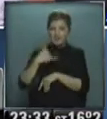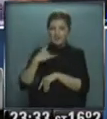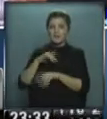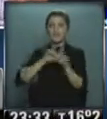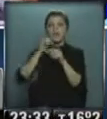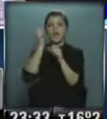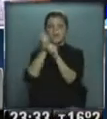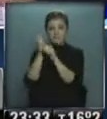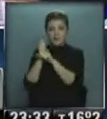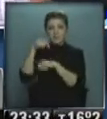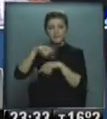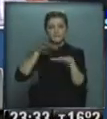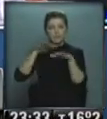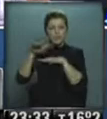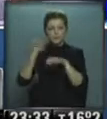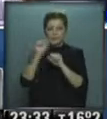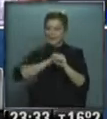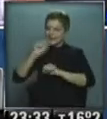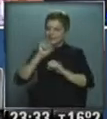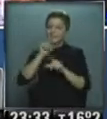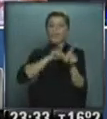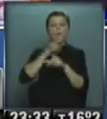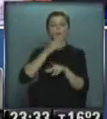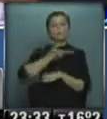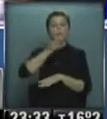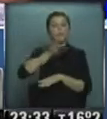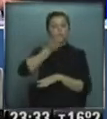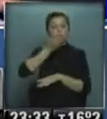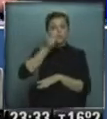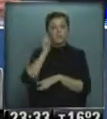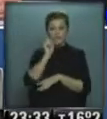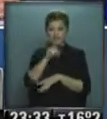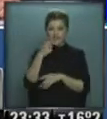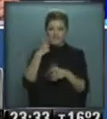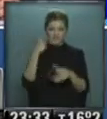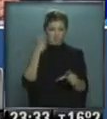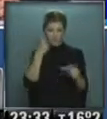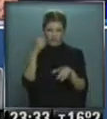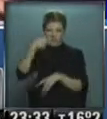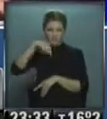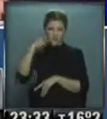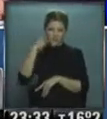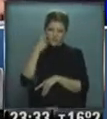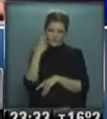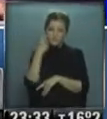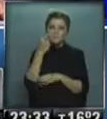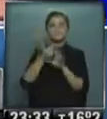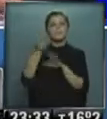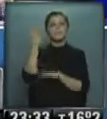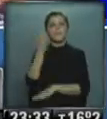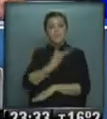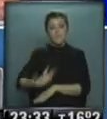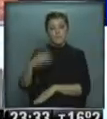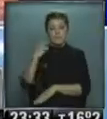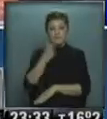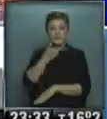del contexto de crisis algunos de los discursos y elementos que ya conocemos de las presentaciones del gobierno